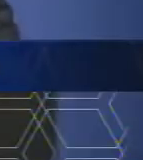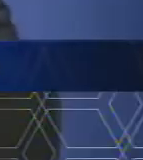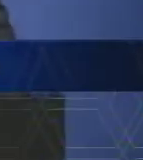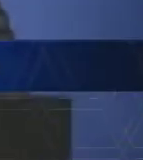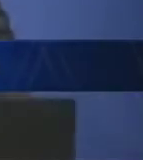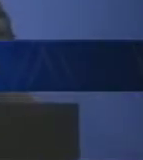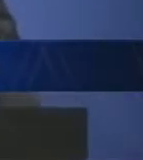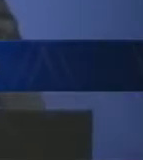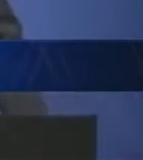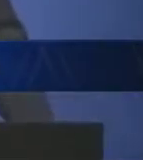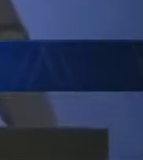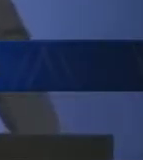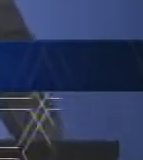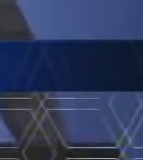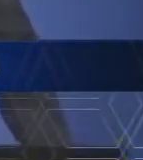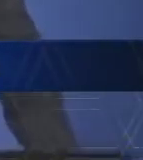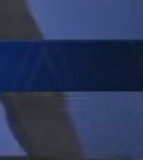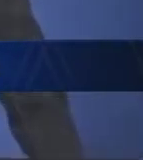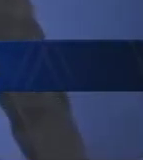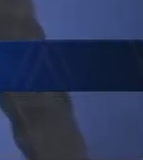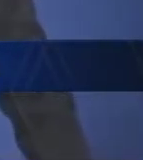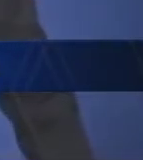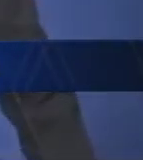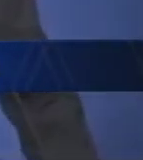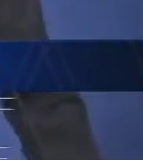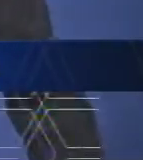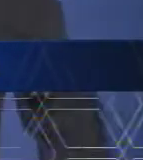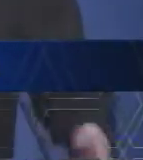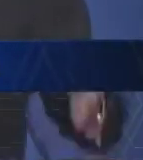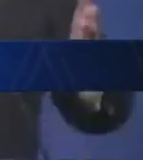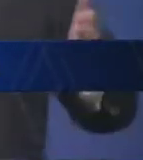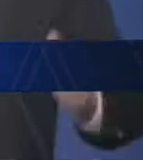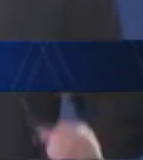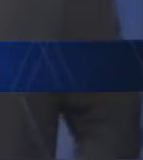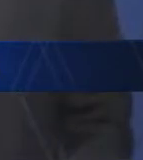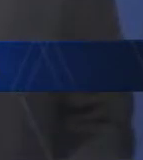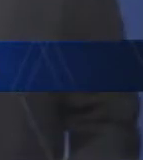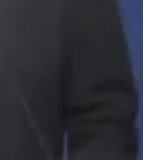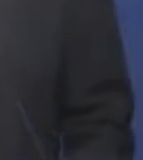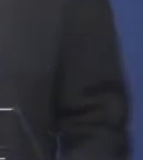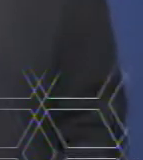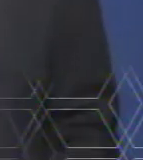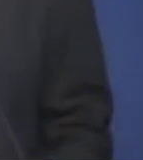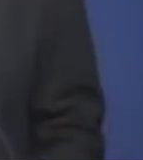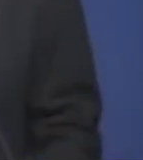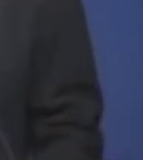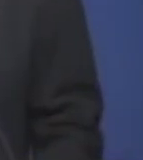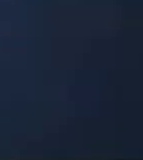Ordena Investigación, Fiscalía Suiza abre un proceso penal contra Josef Blatter.